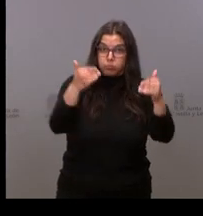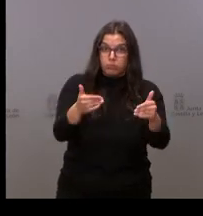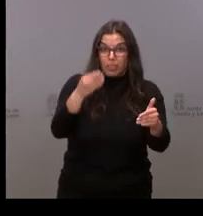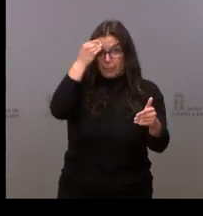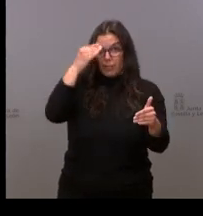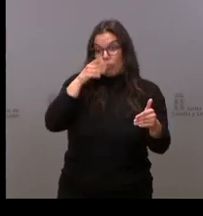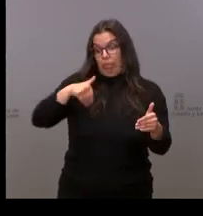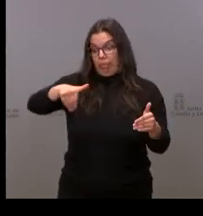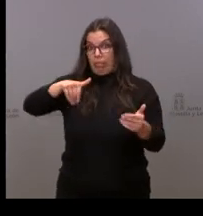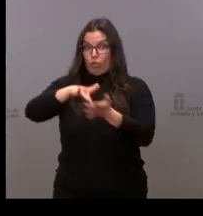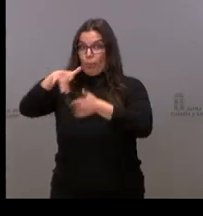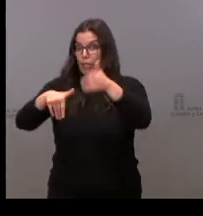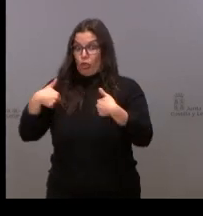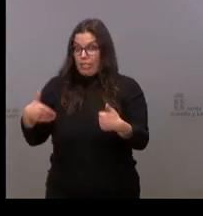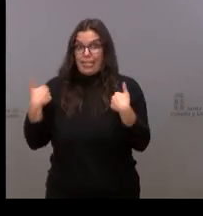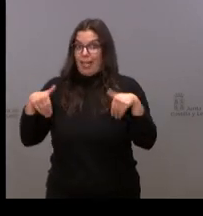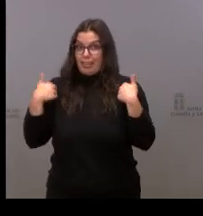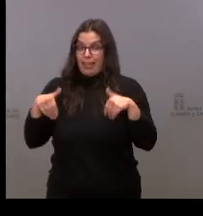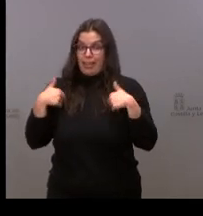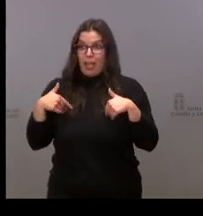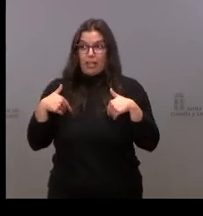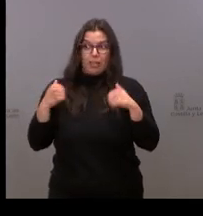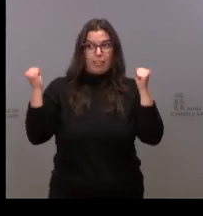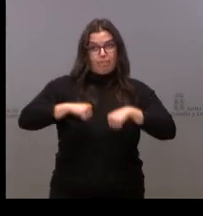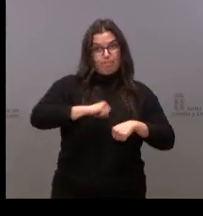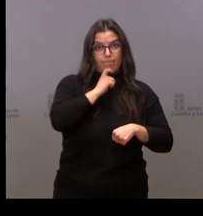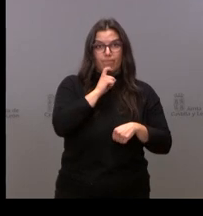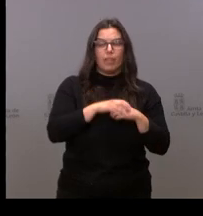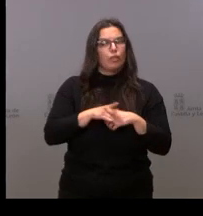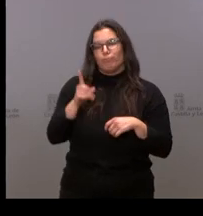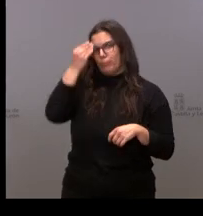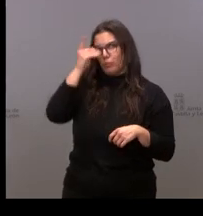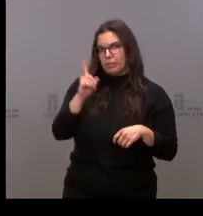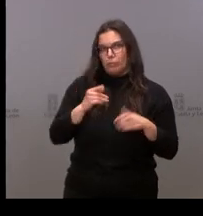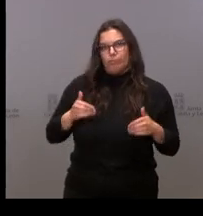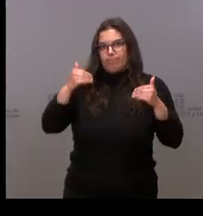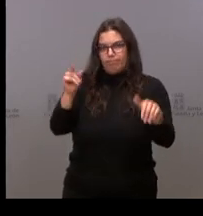del Pleno y las posturas están un poco distantes ahora mismo? No, no trabajamos esa posibilidad.